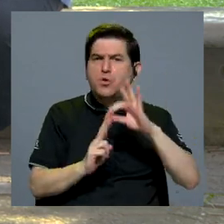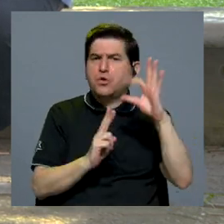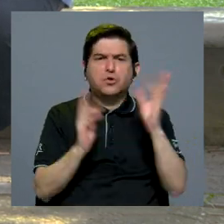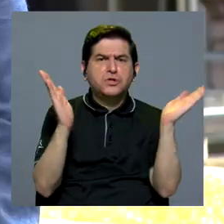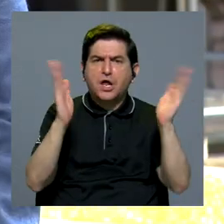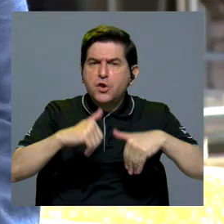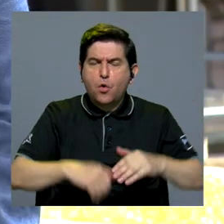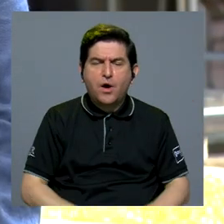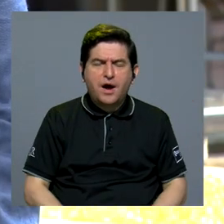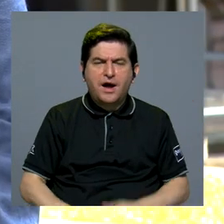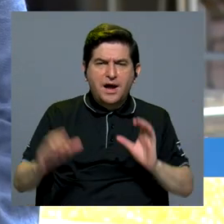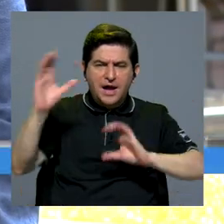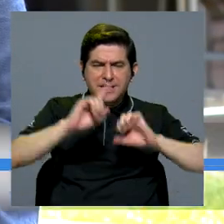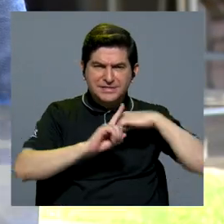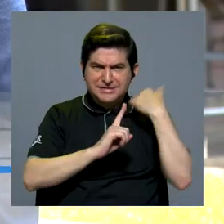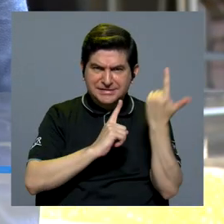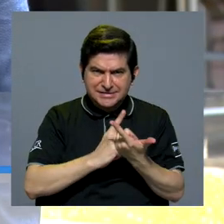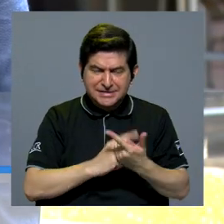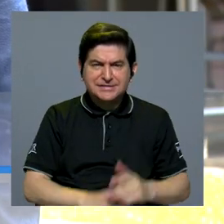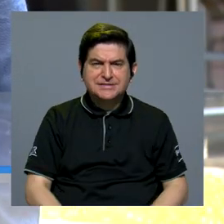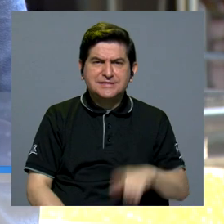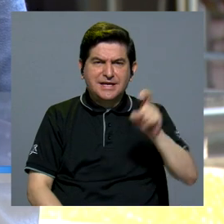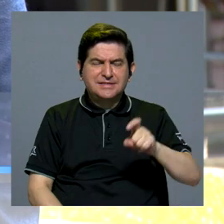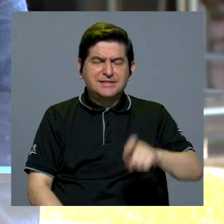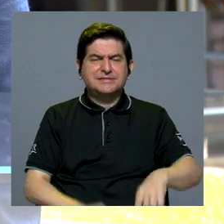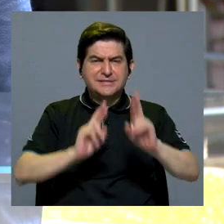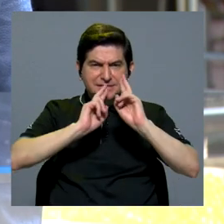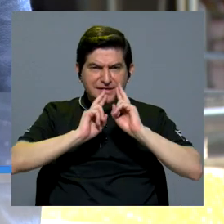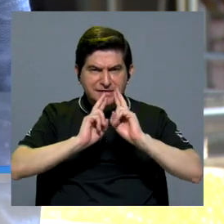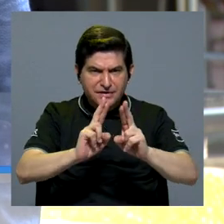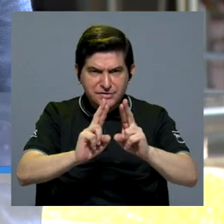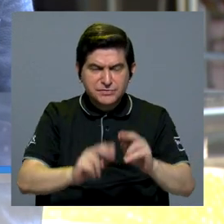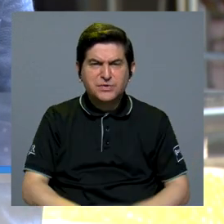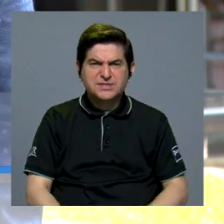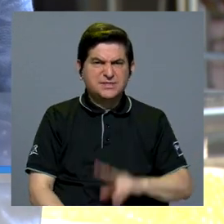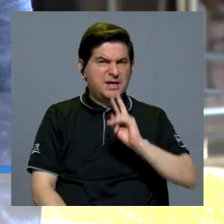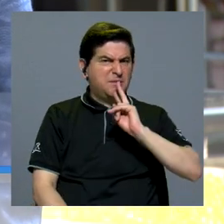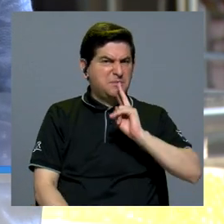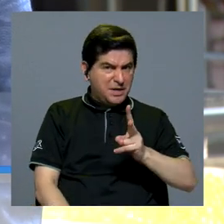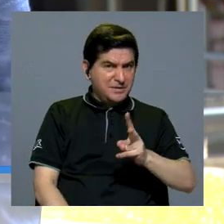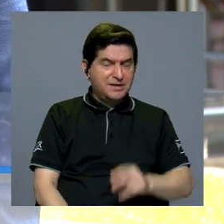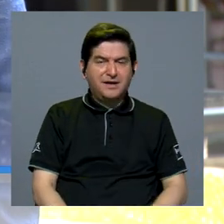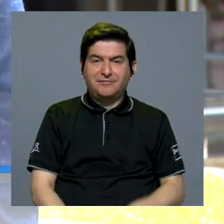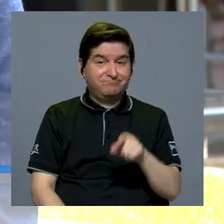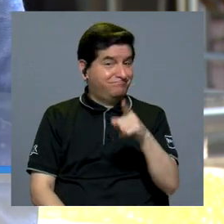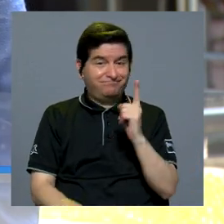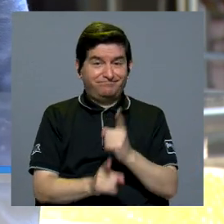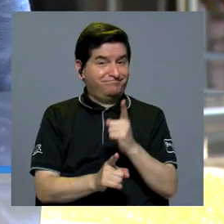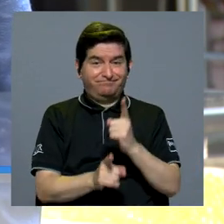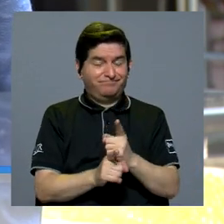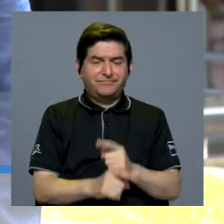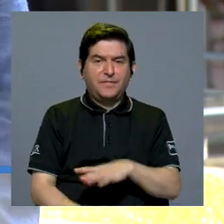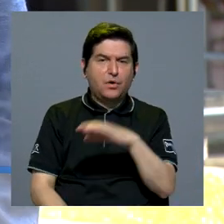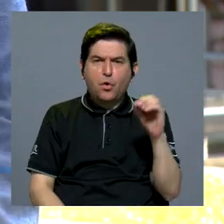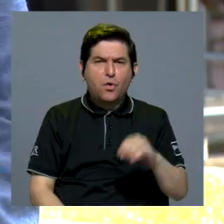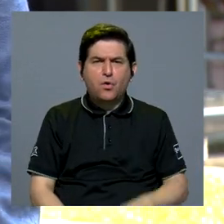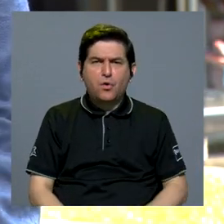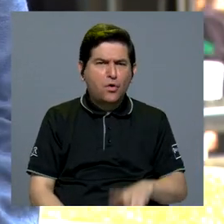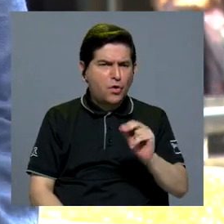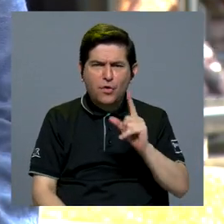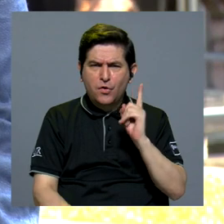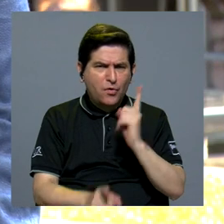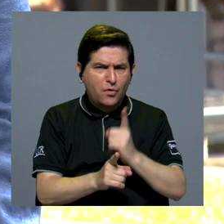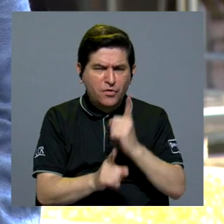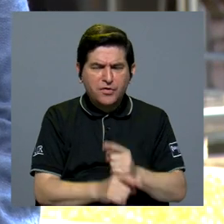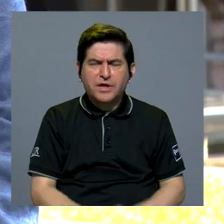salida. Las ciencias sociales tienen que responder a si eso es cierto, lo cual no lo es, y si no lo es, ¿qué